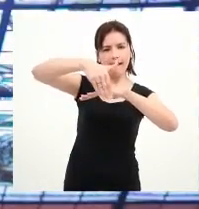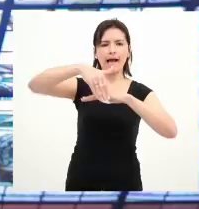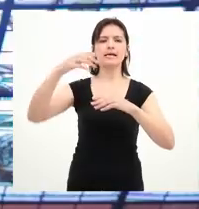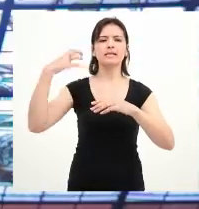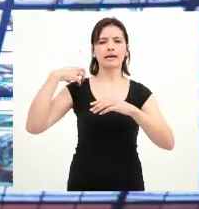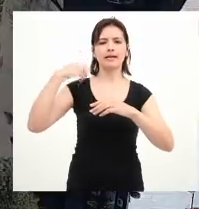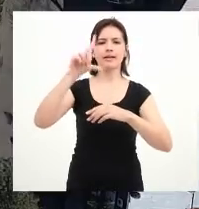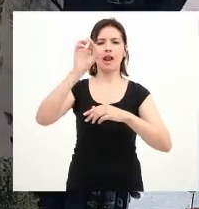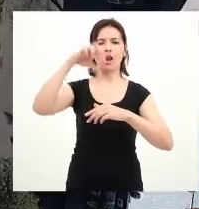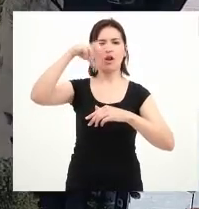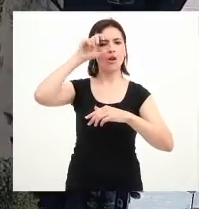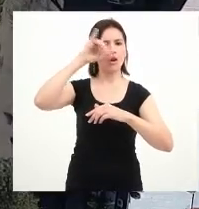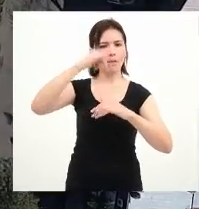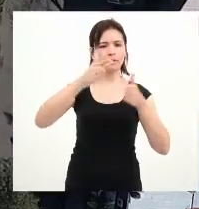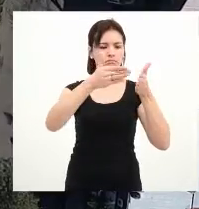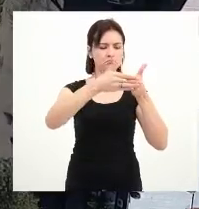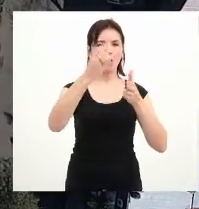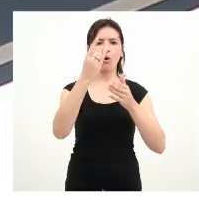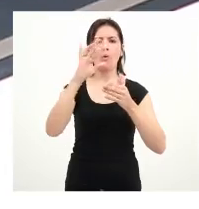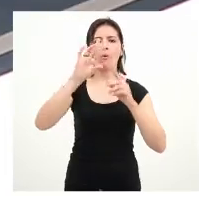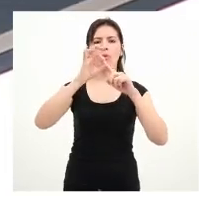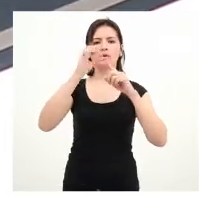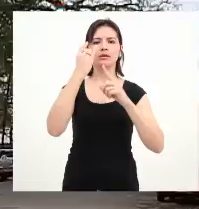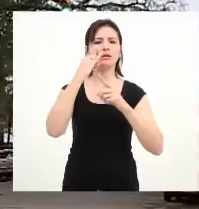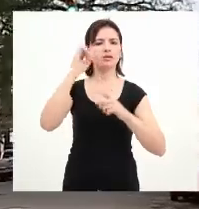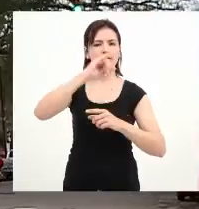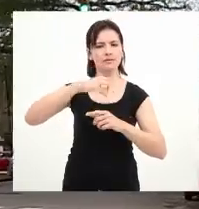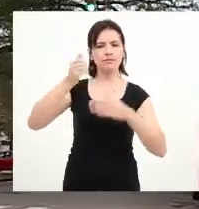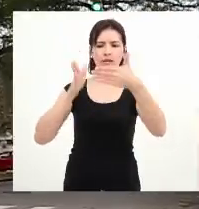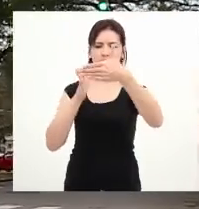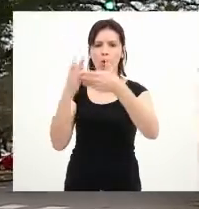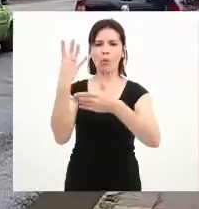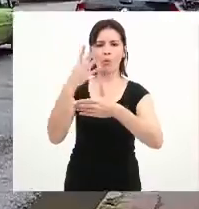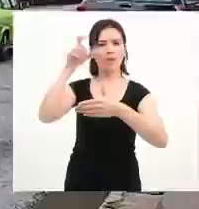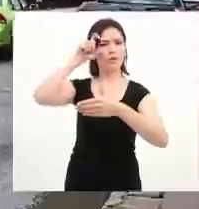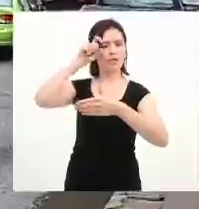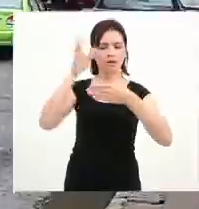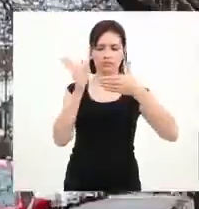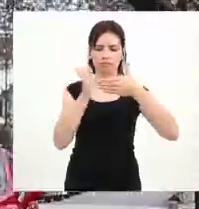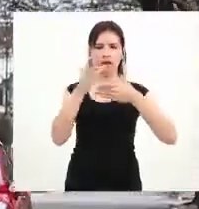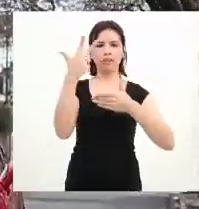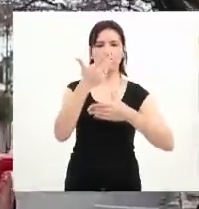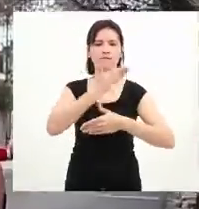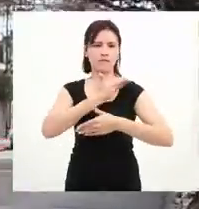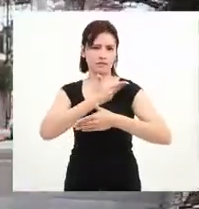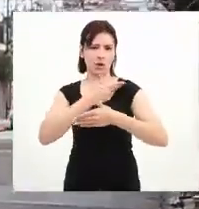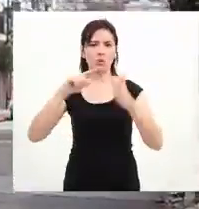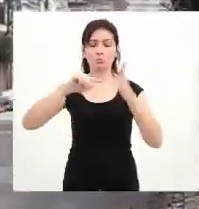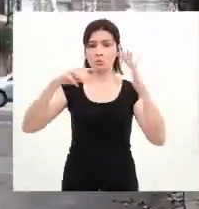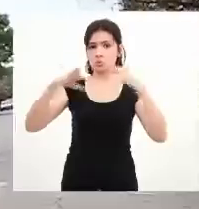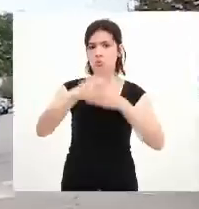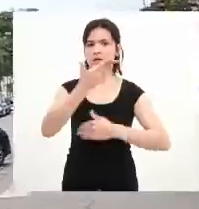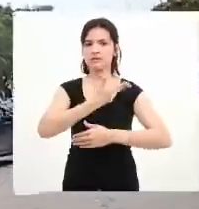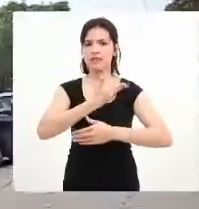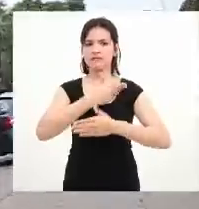Santa Fe está ubicada en la manzana comprendida entre las avenidas General López y Urquiza y las calles 4 de enero y 3 de febrero de la ciudad de Santa